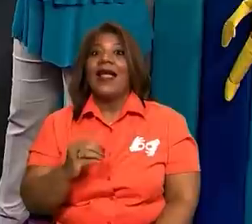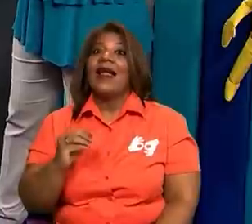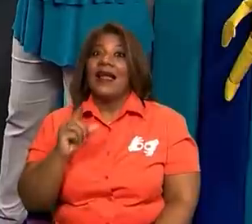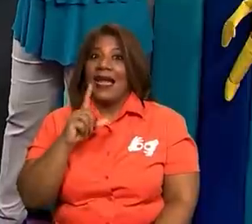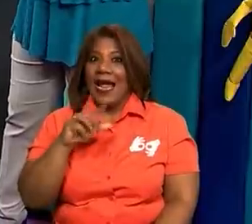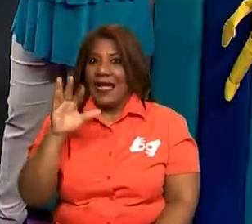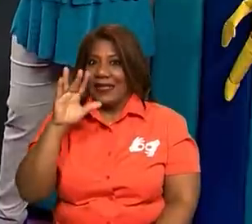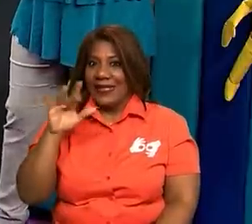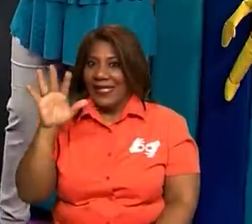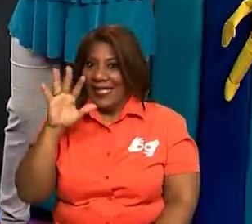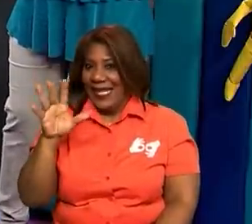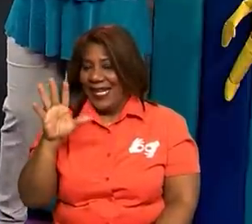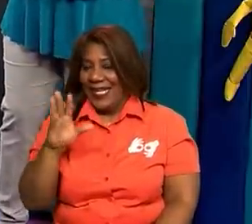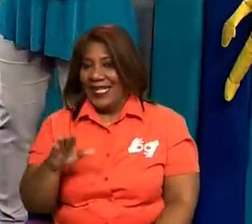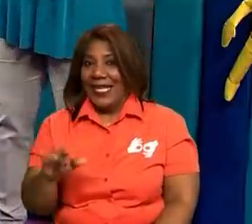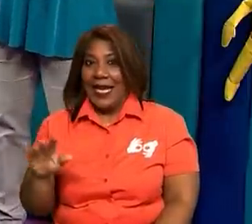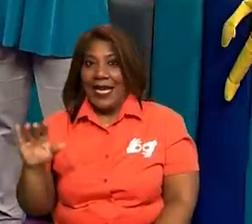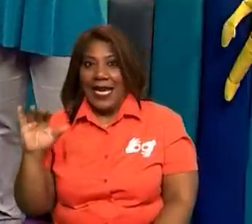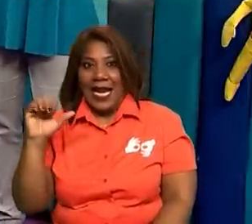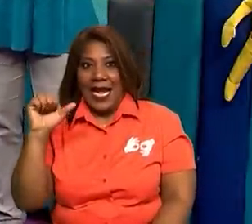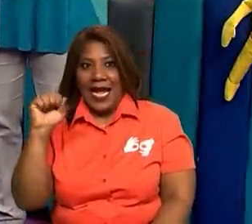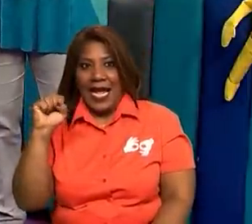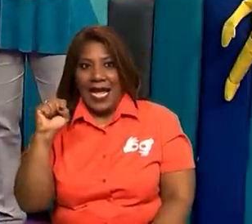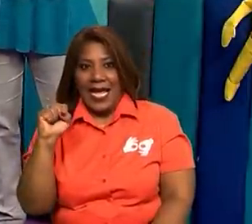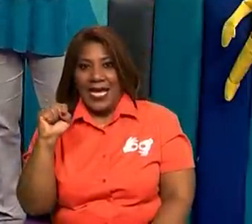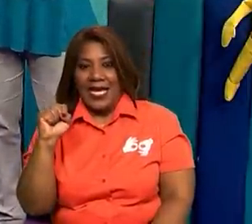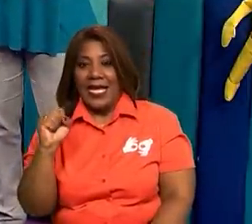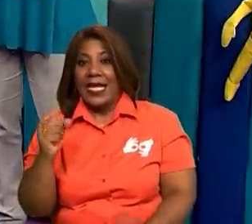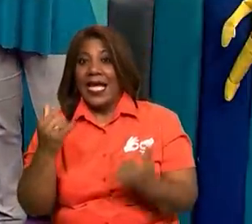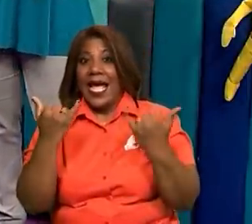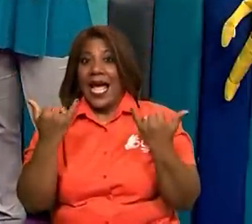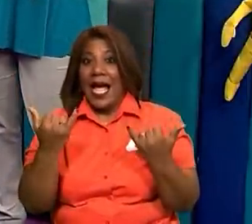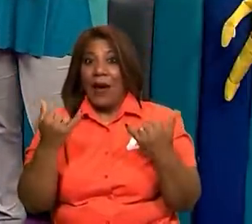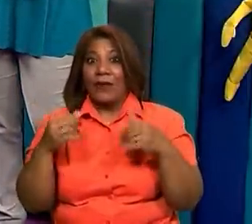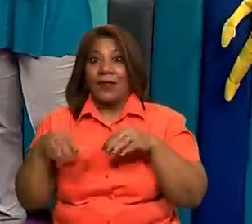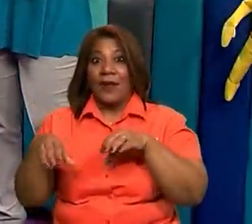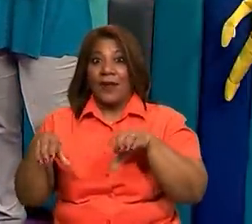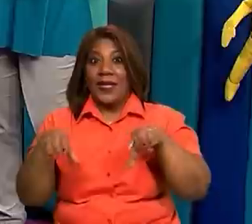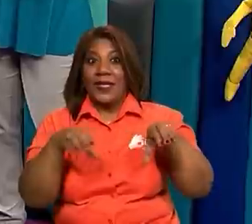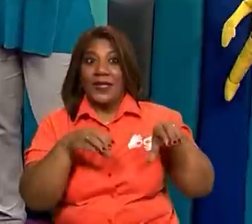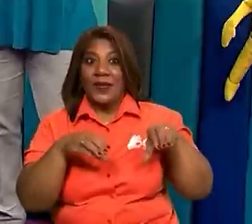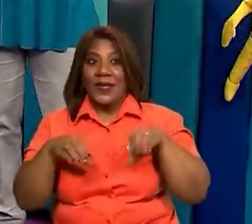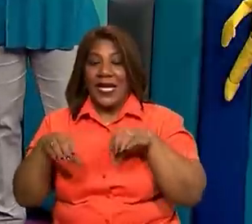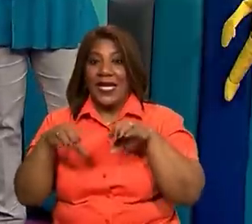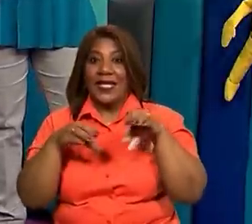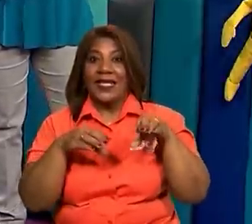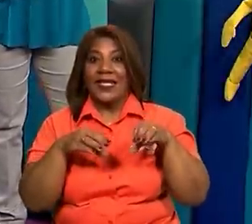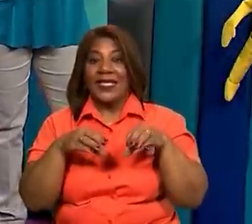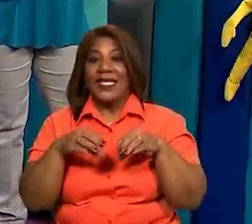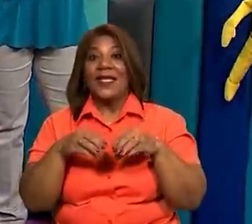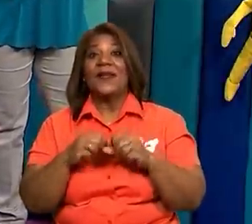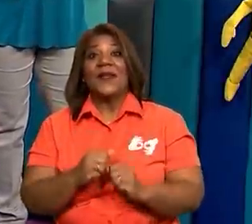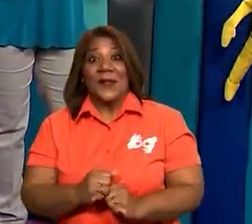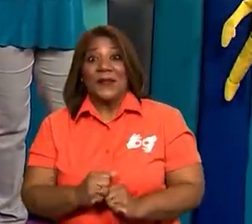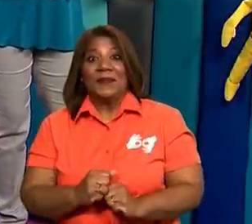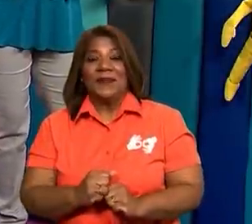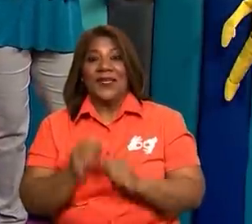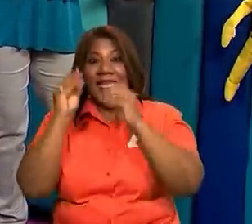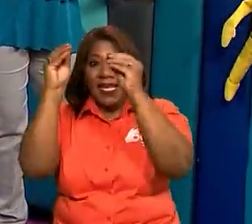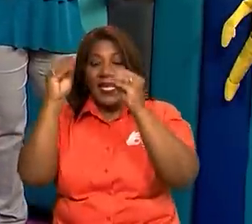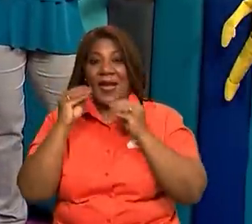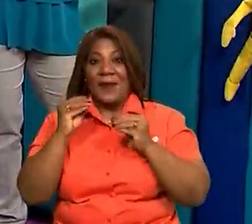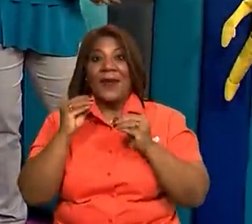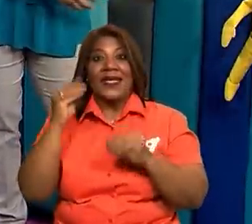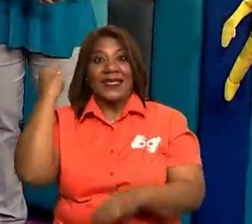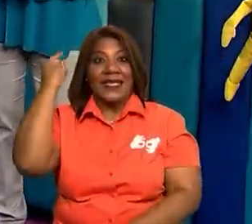Muy bien, entonces, maestra Soyla, vamos a hacer unas actividades donde usted... De unas acciones, vamos a poner la